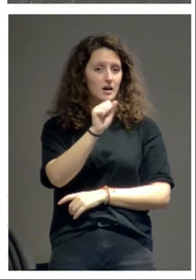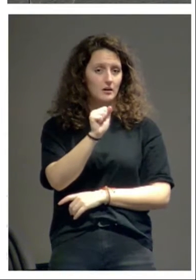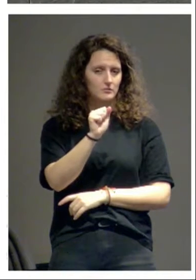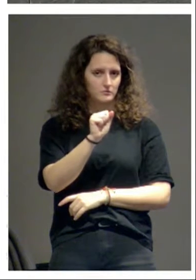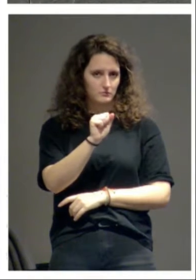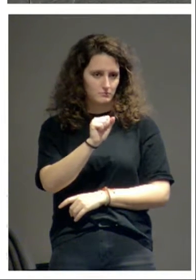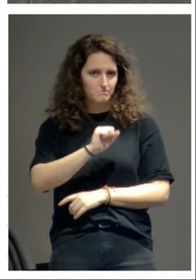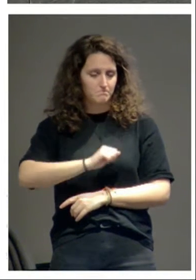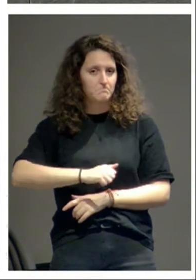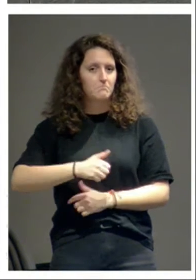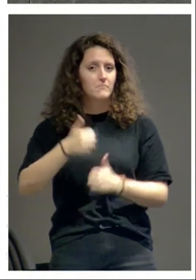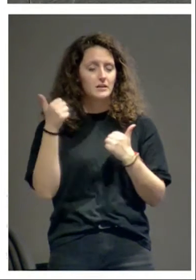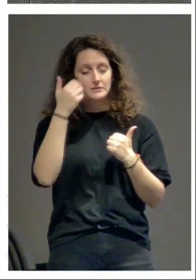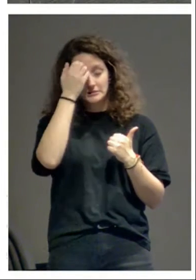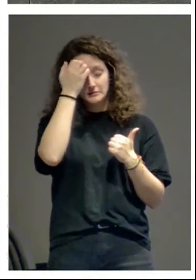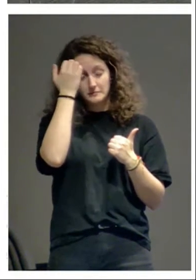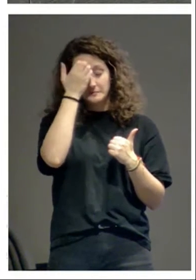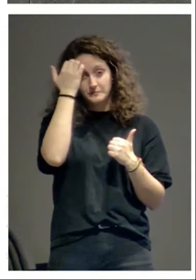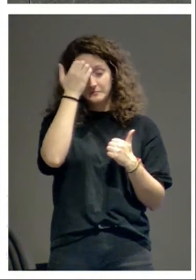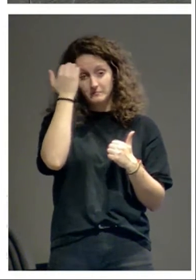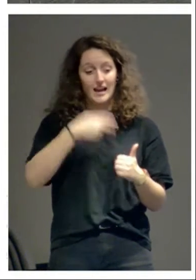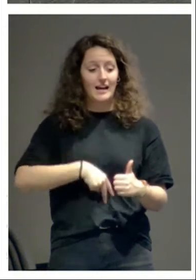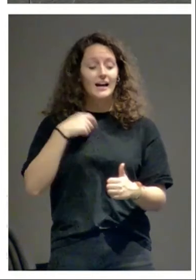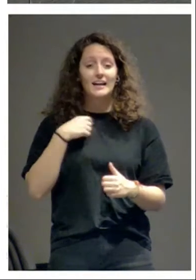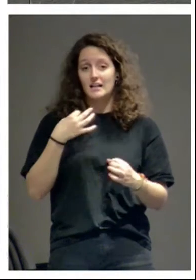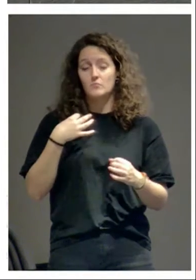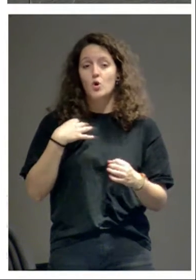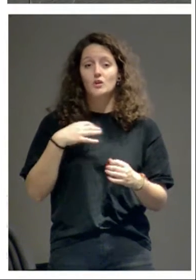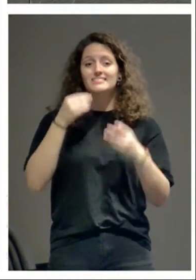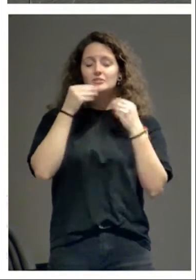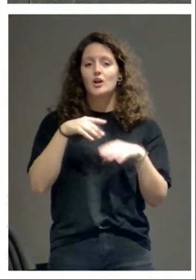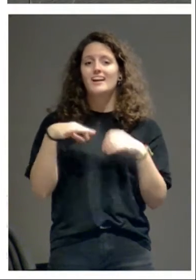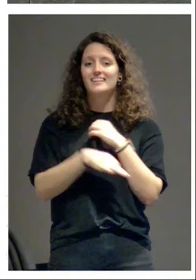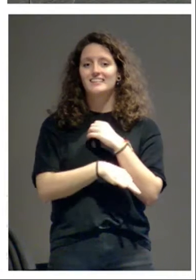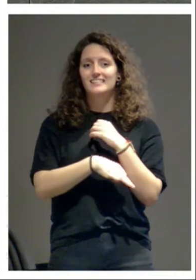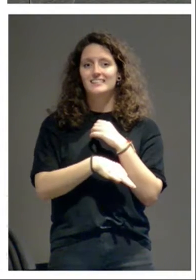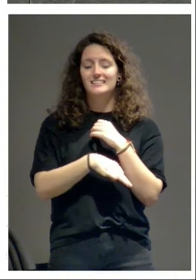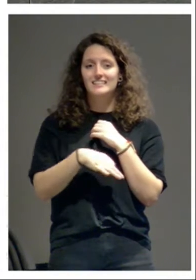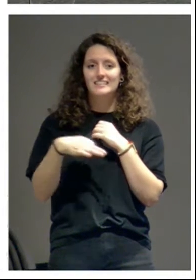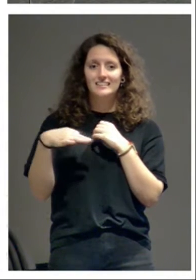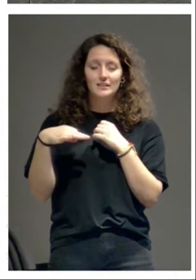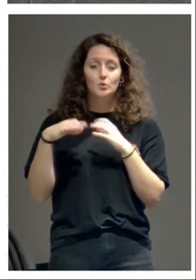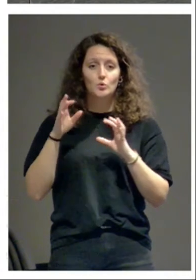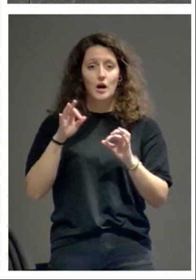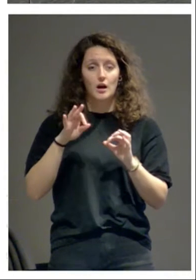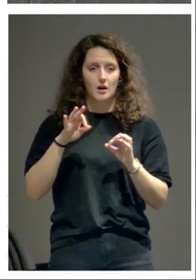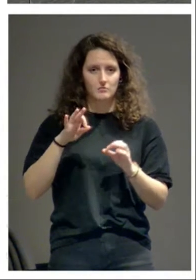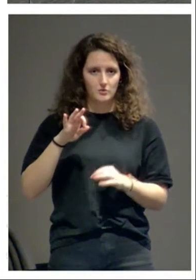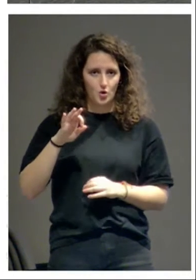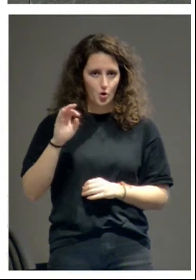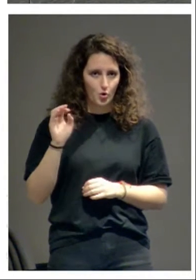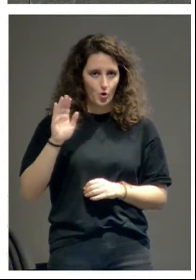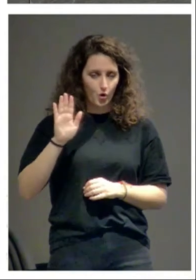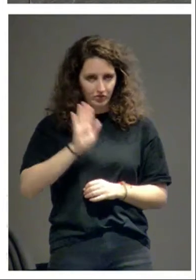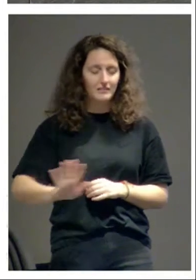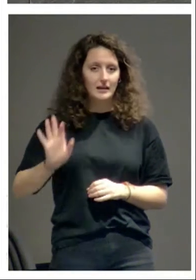sino en general para la historia de la arquitectura occidental, porque así es como construimos la historia del arte,